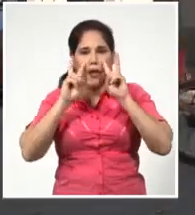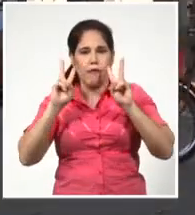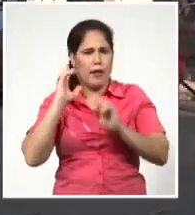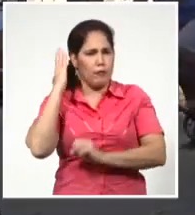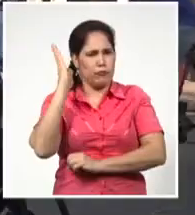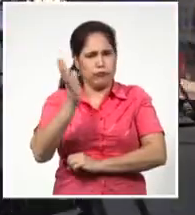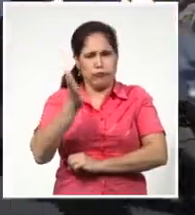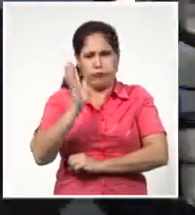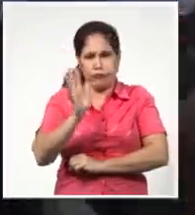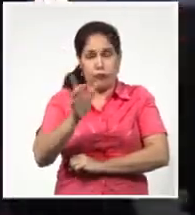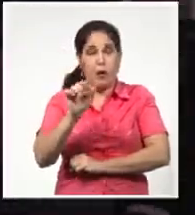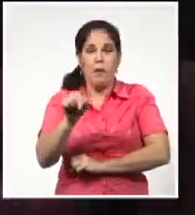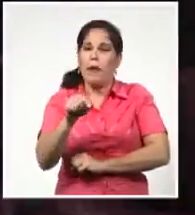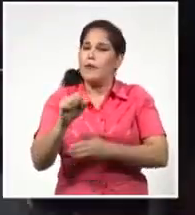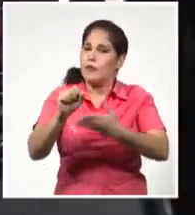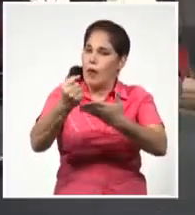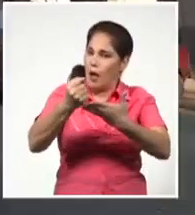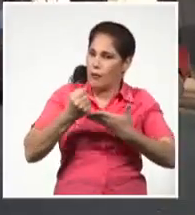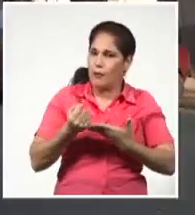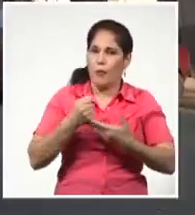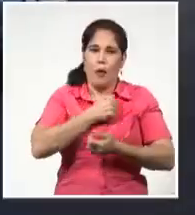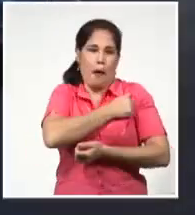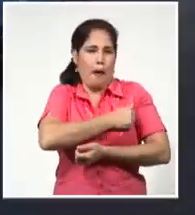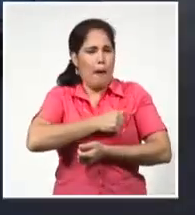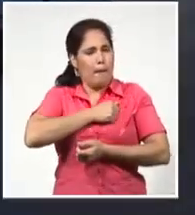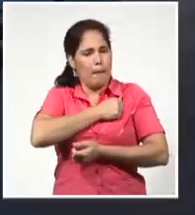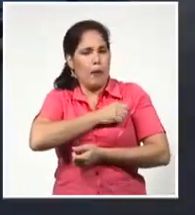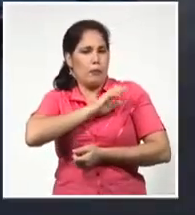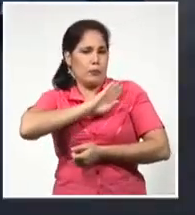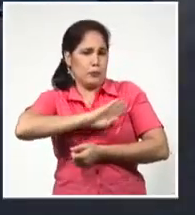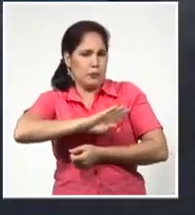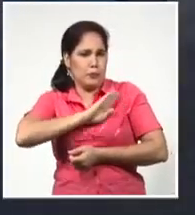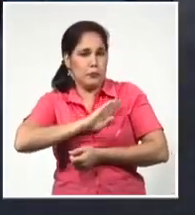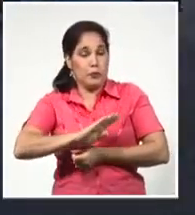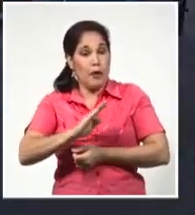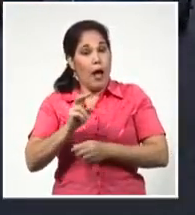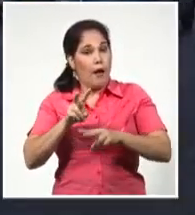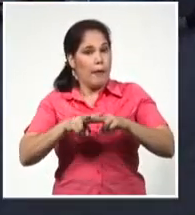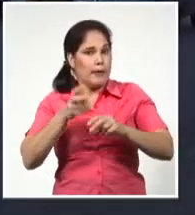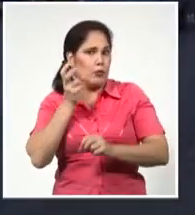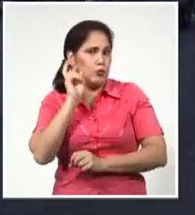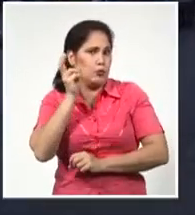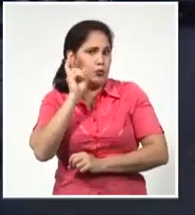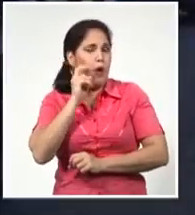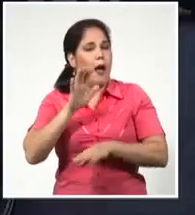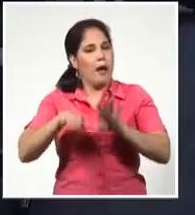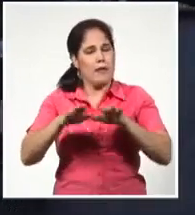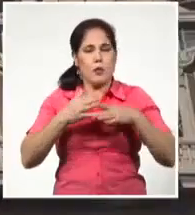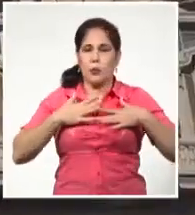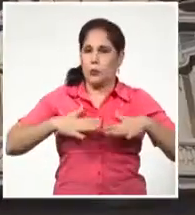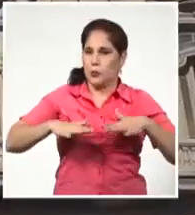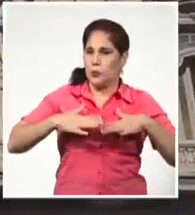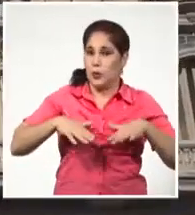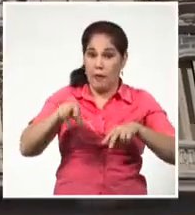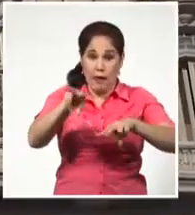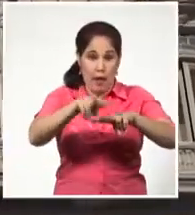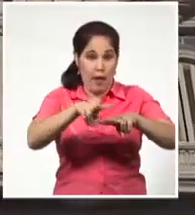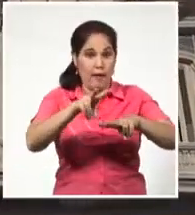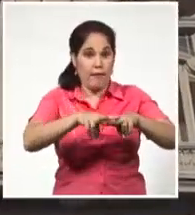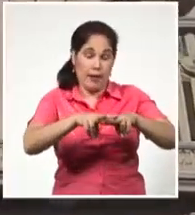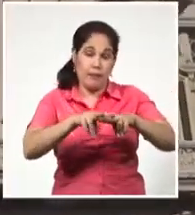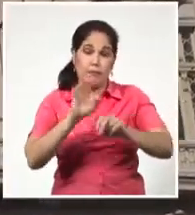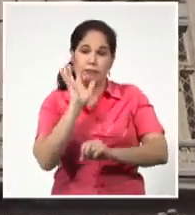reinventa. Es solidaria, amable, espontánea, a veces ruidosa y tranquila, encantadora y altanera,